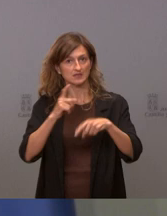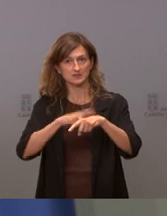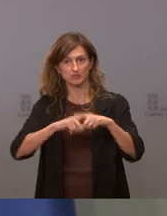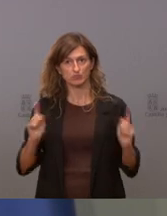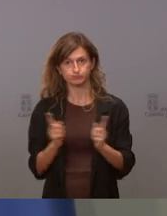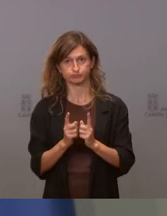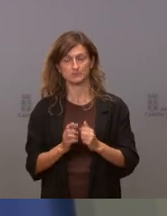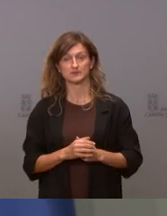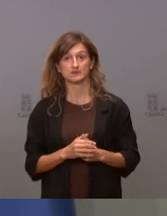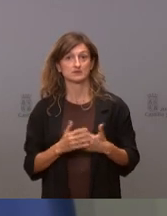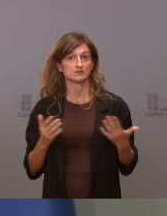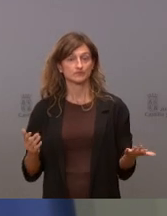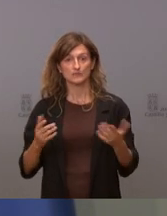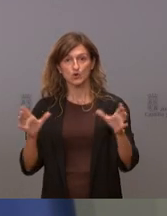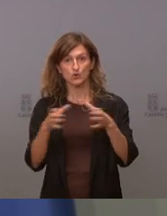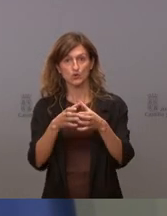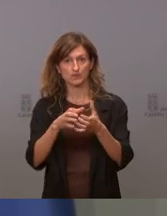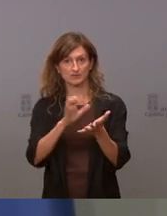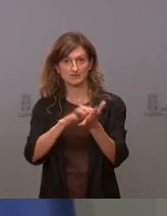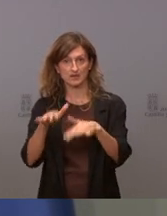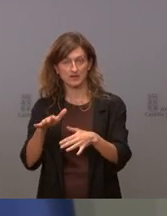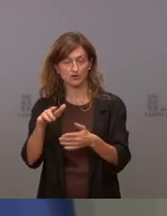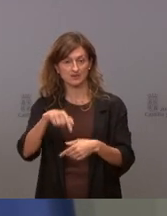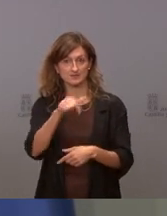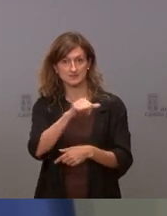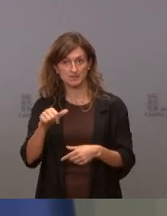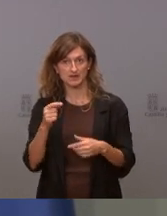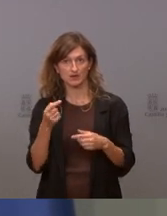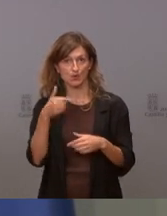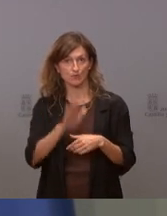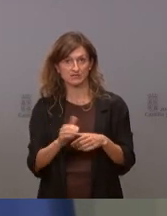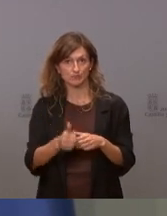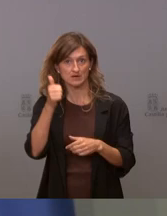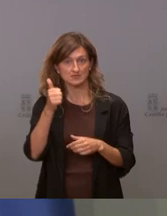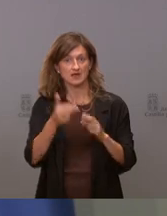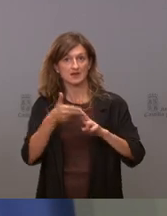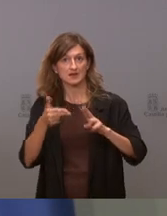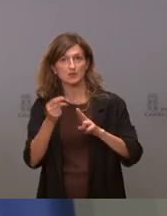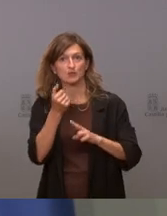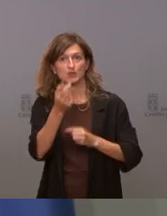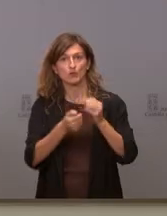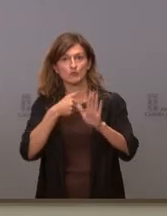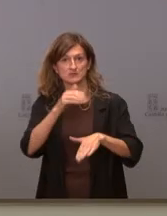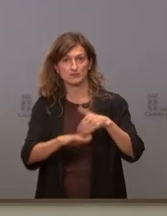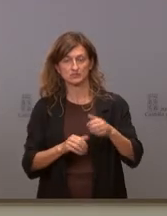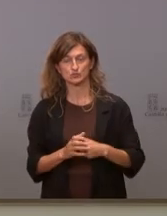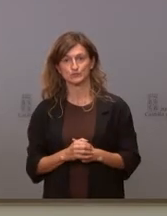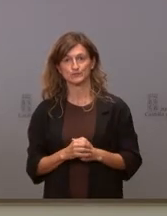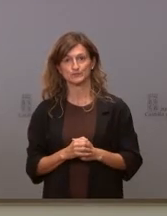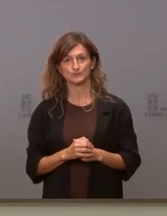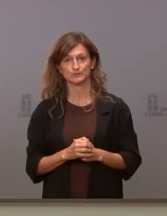posible. Toda la comunidad da un paso esta semana. Vamos a ir rápido, pero vamos a ir paso a paso. Y quería